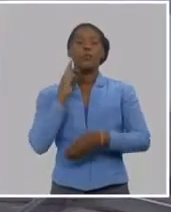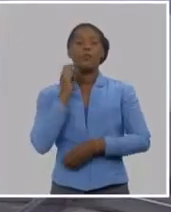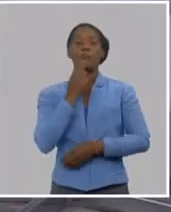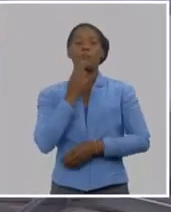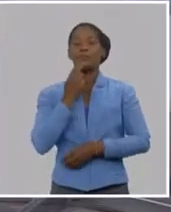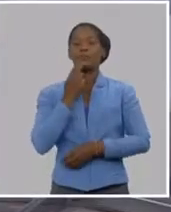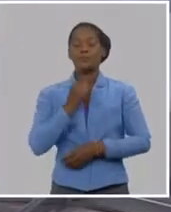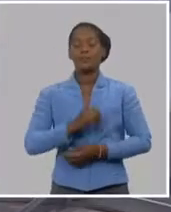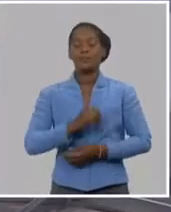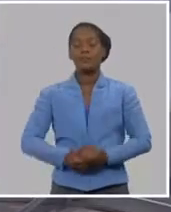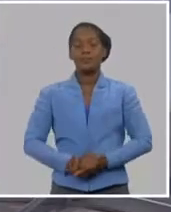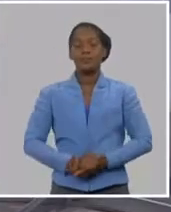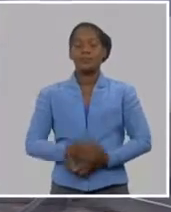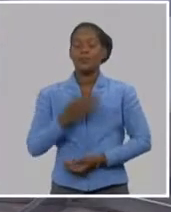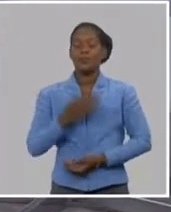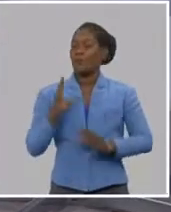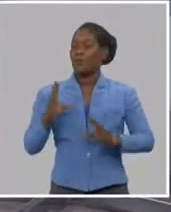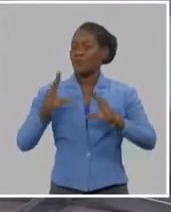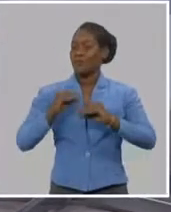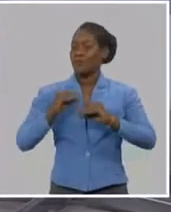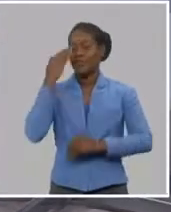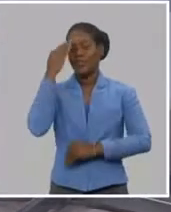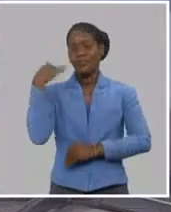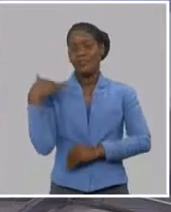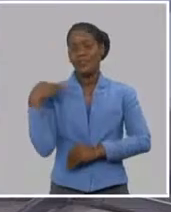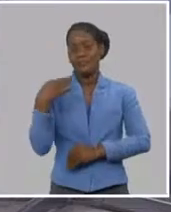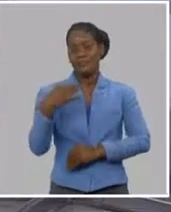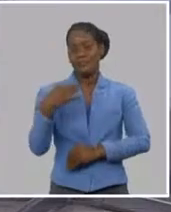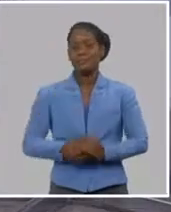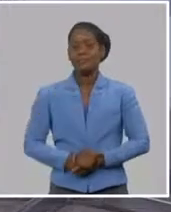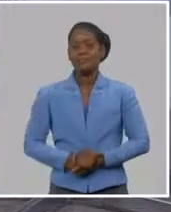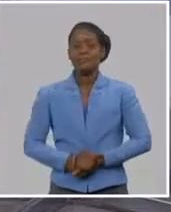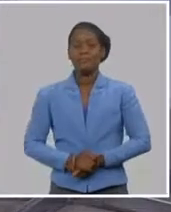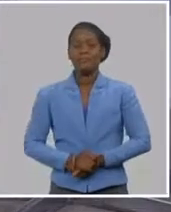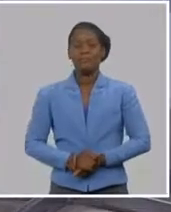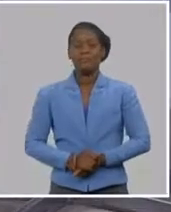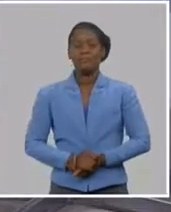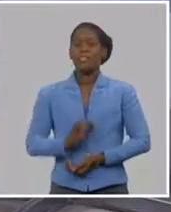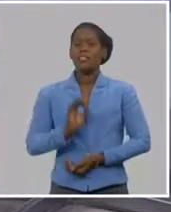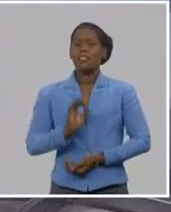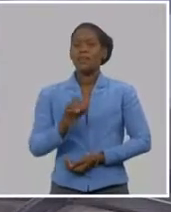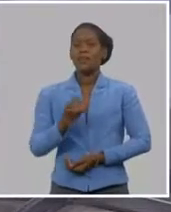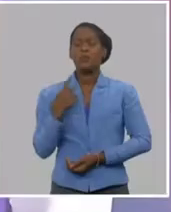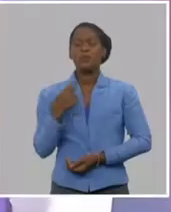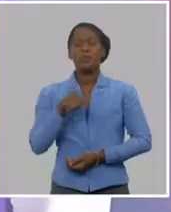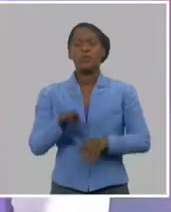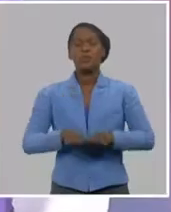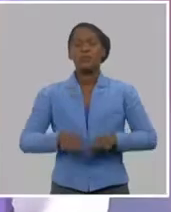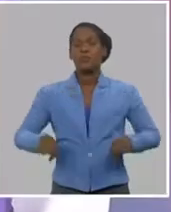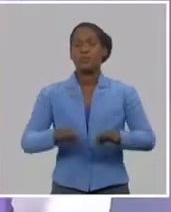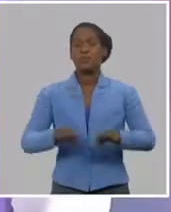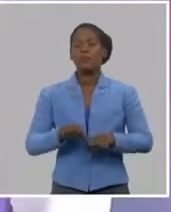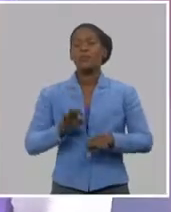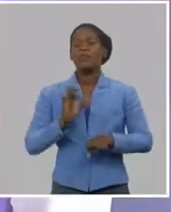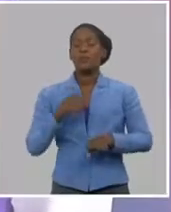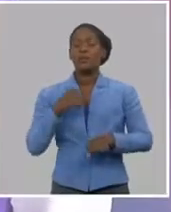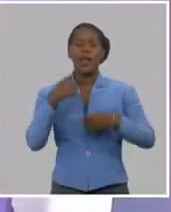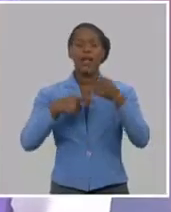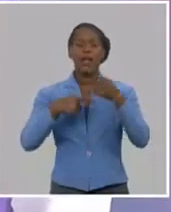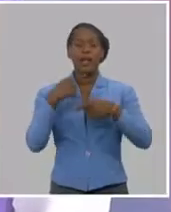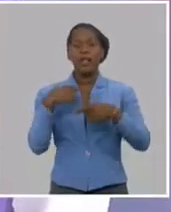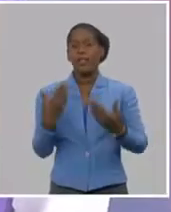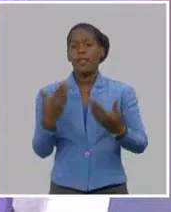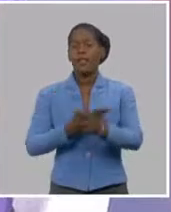Muy buenas noches, Lil. Muy buenas noches, gracias por la invitación. Una de las cosas que siempre hemos hablado en la Mesa Redonda y cuando se habla también de la historia y, por supuesto, de este